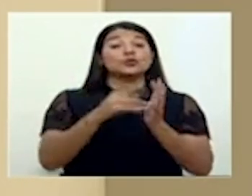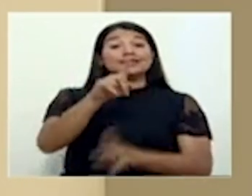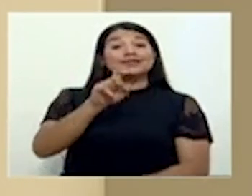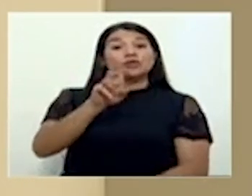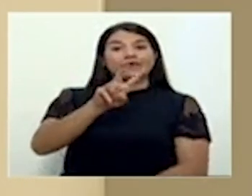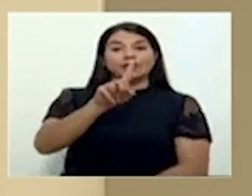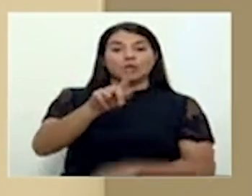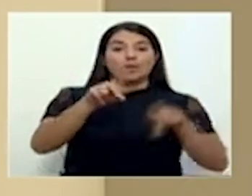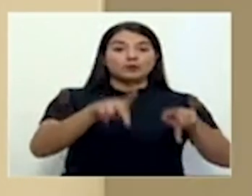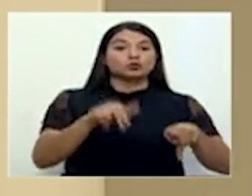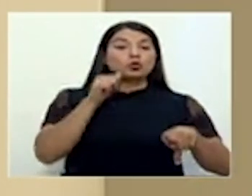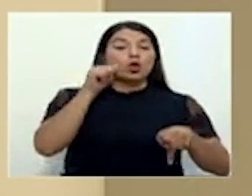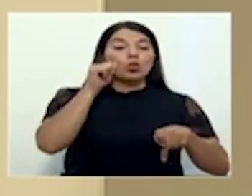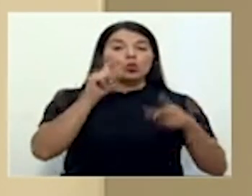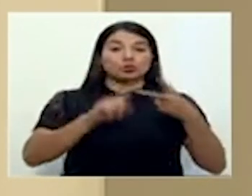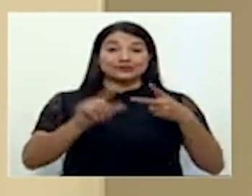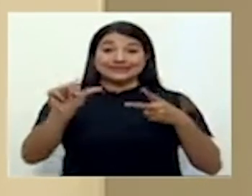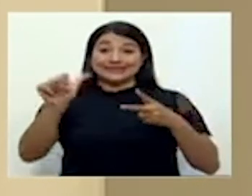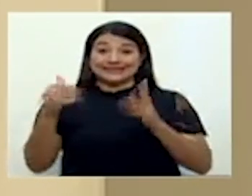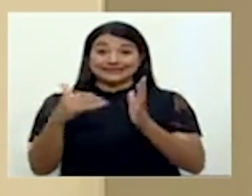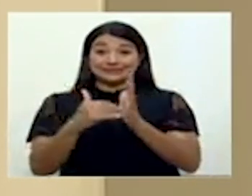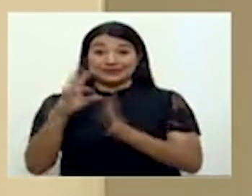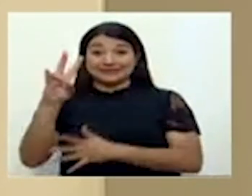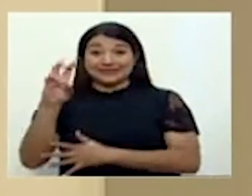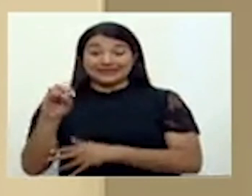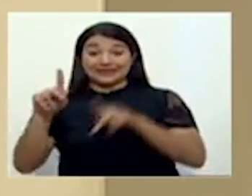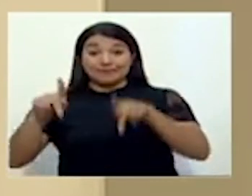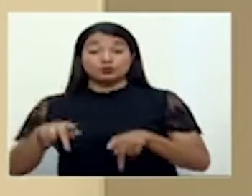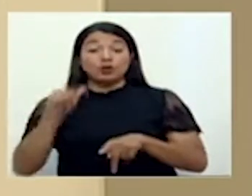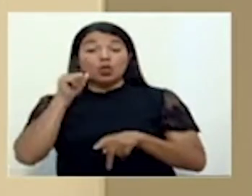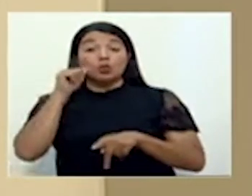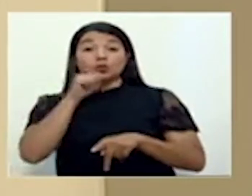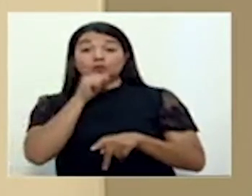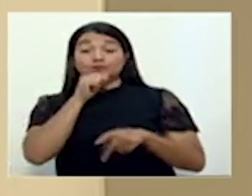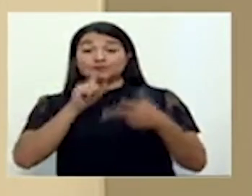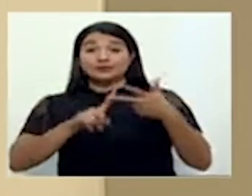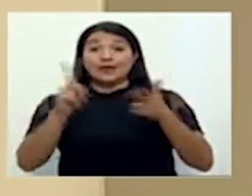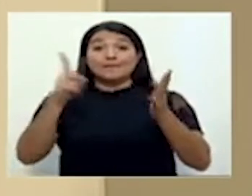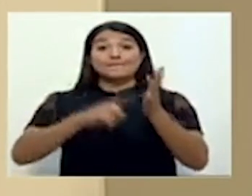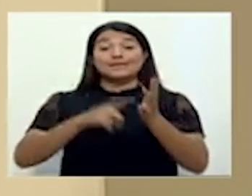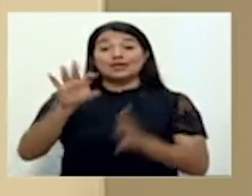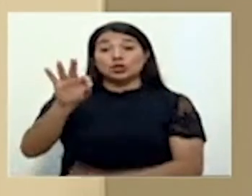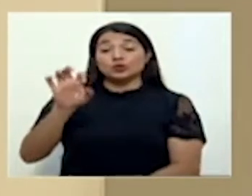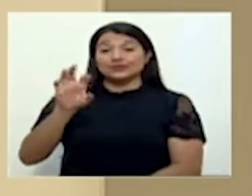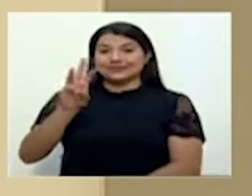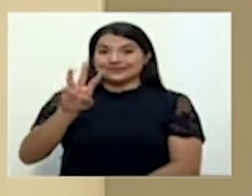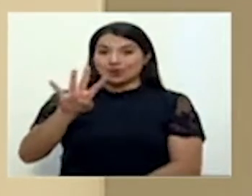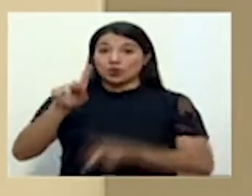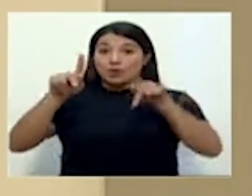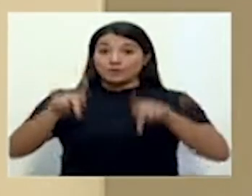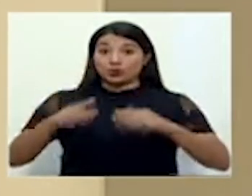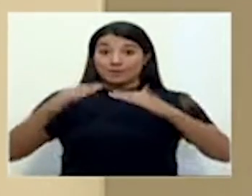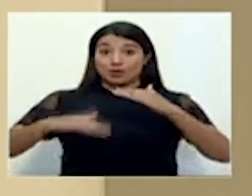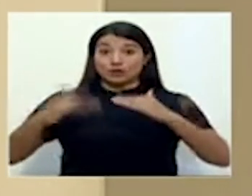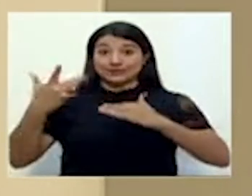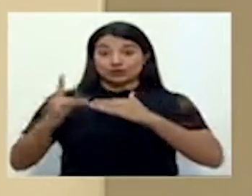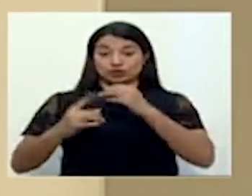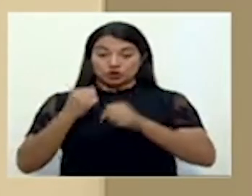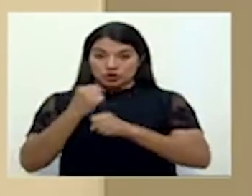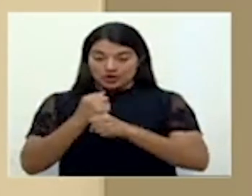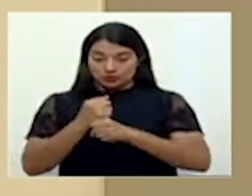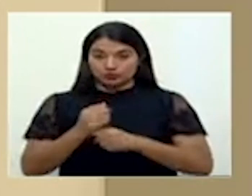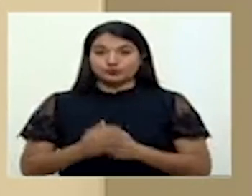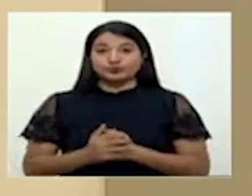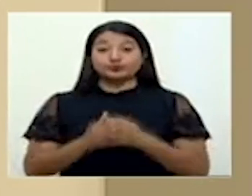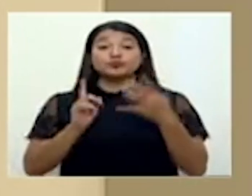adultos, 10.070 adultos mayores y 1.964 menores de edad, con el dato